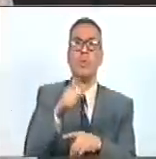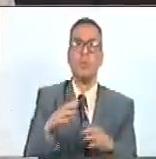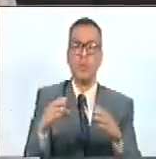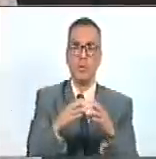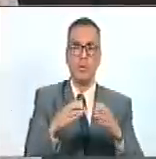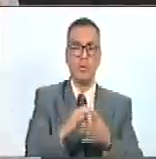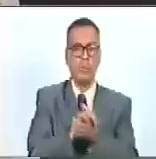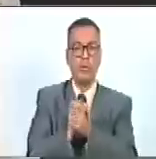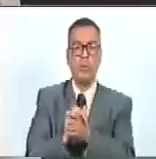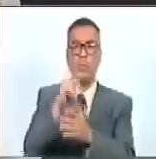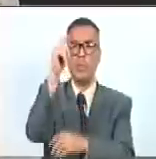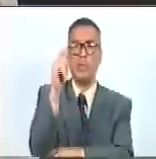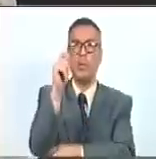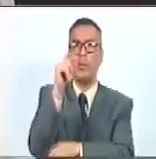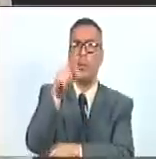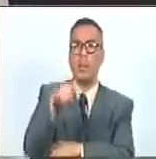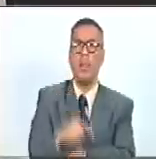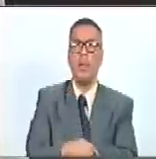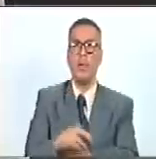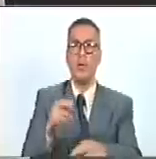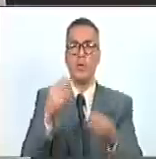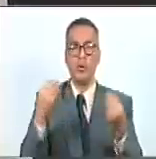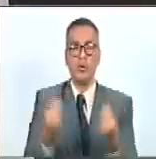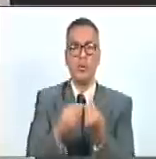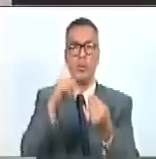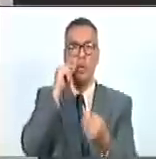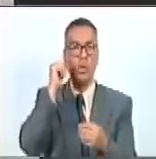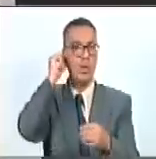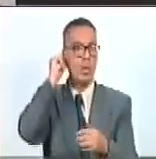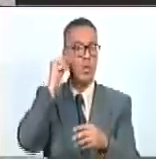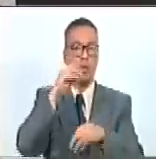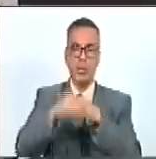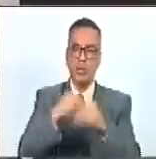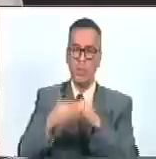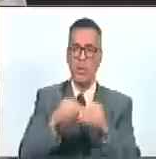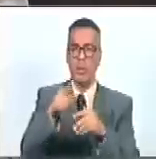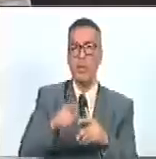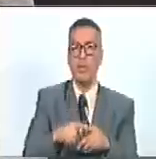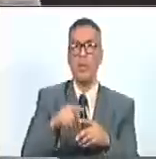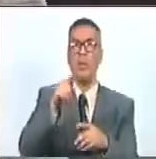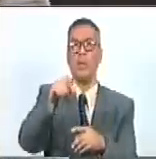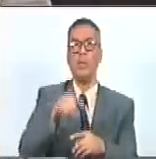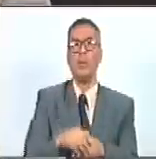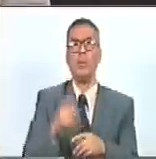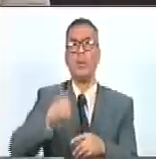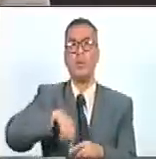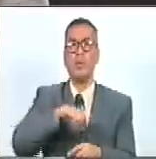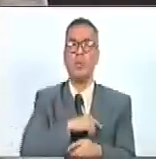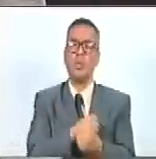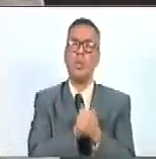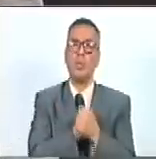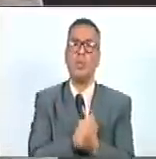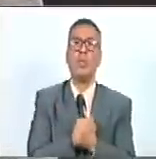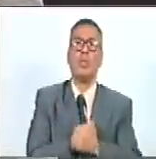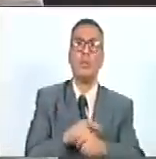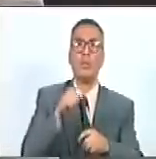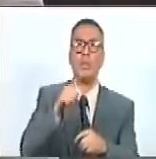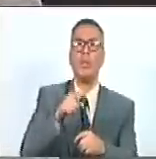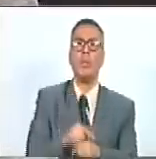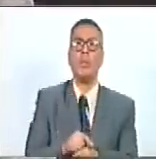grupo de amistad parlamentaria con parlamentarios que la conforman, diputadas y diputados de nuestra querida y